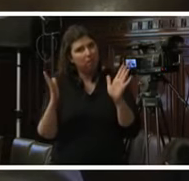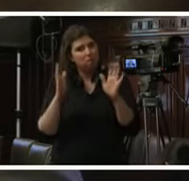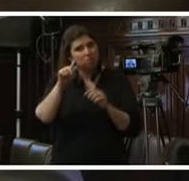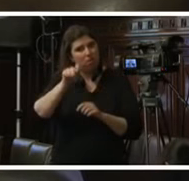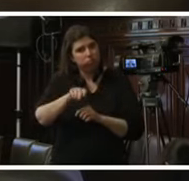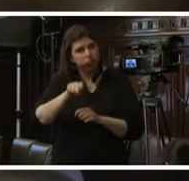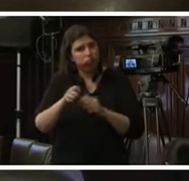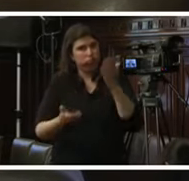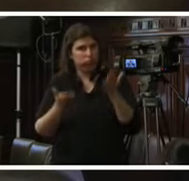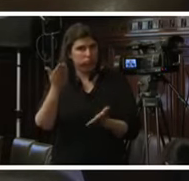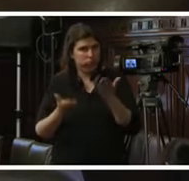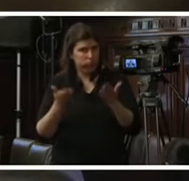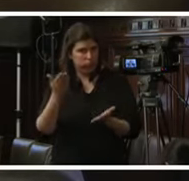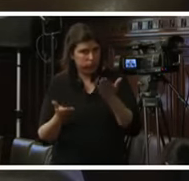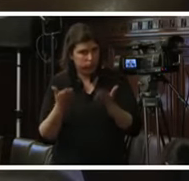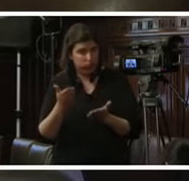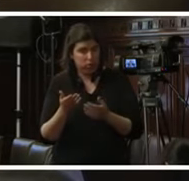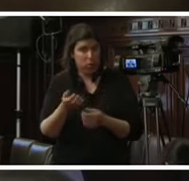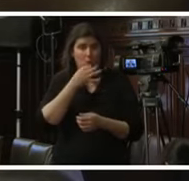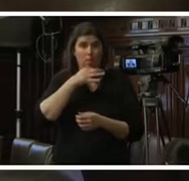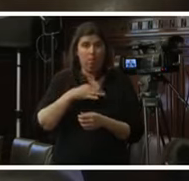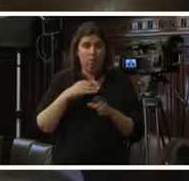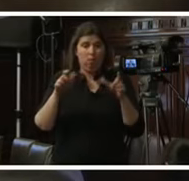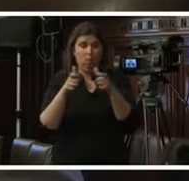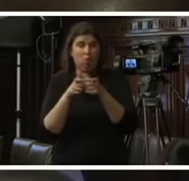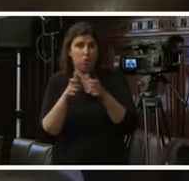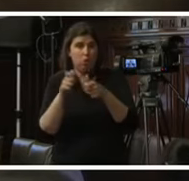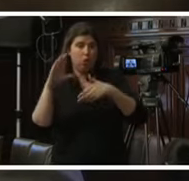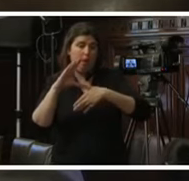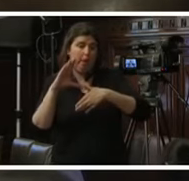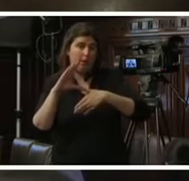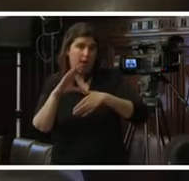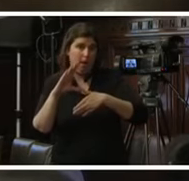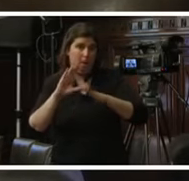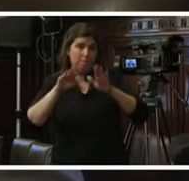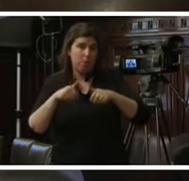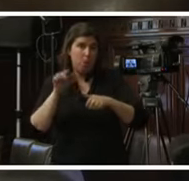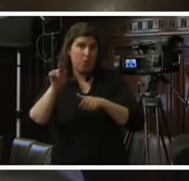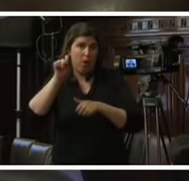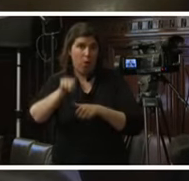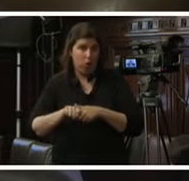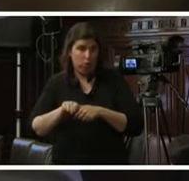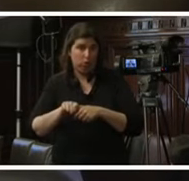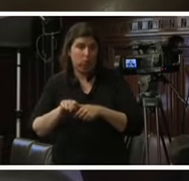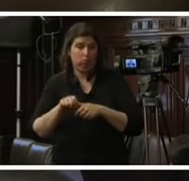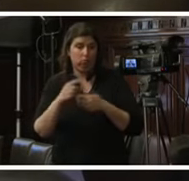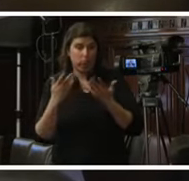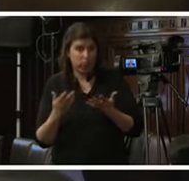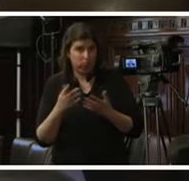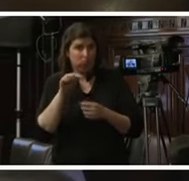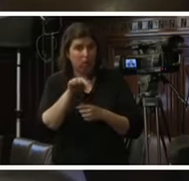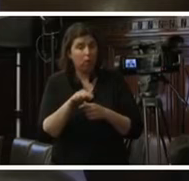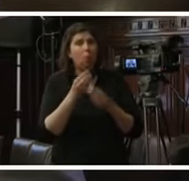según los criterios que ha establecido la comisión interamericana y la propia corte pues porque implica el